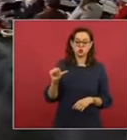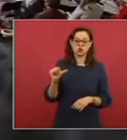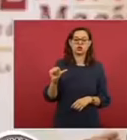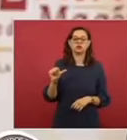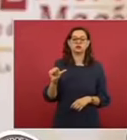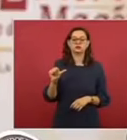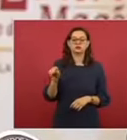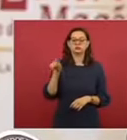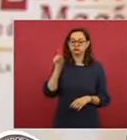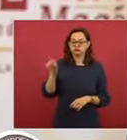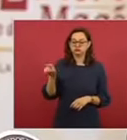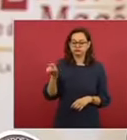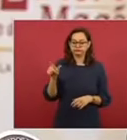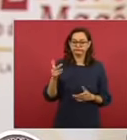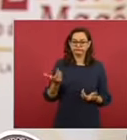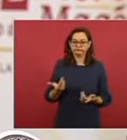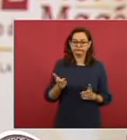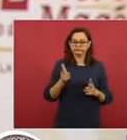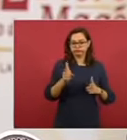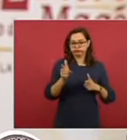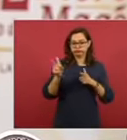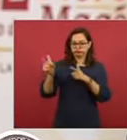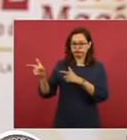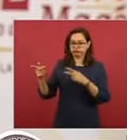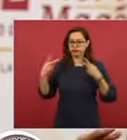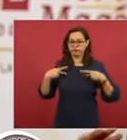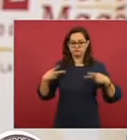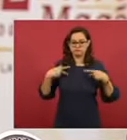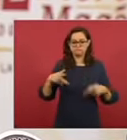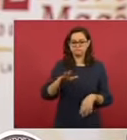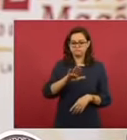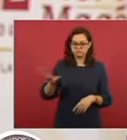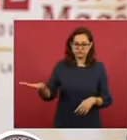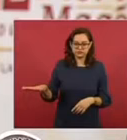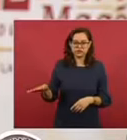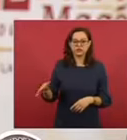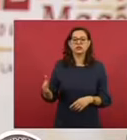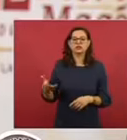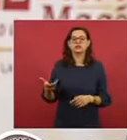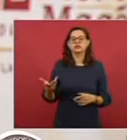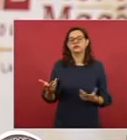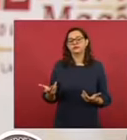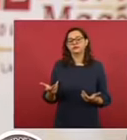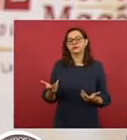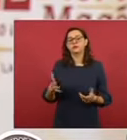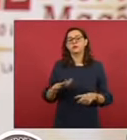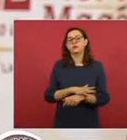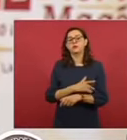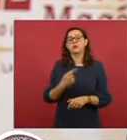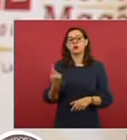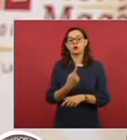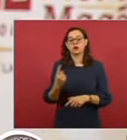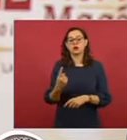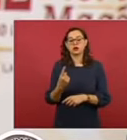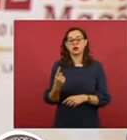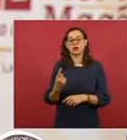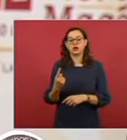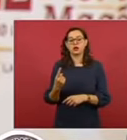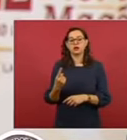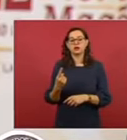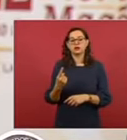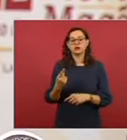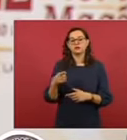privados de la vida varias personas, producto del diferendo que hay en la posición de la